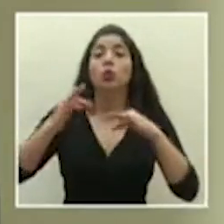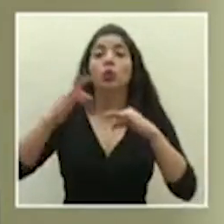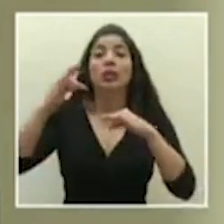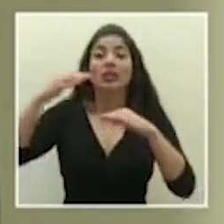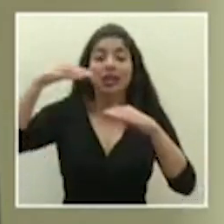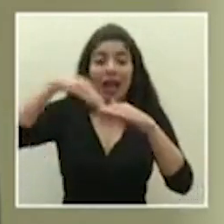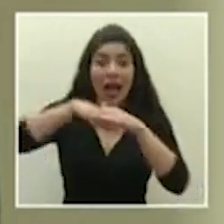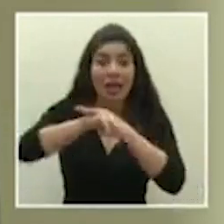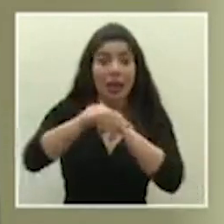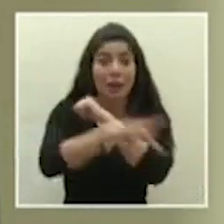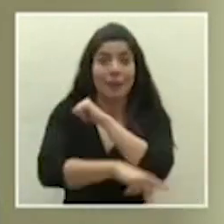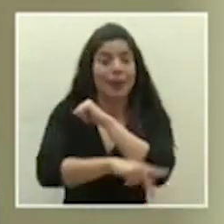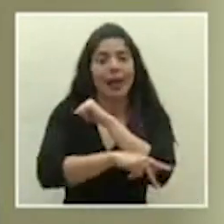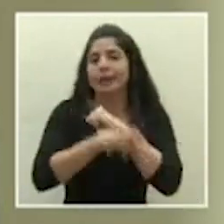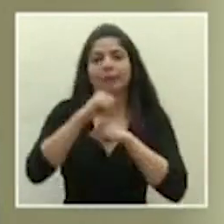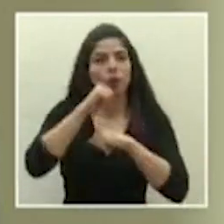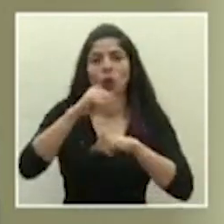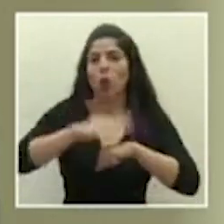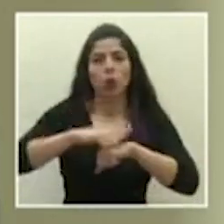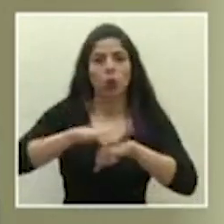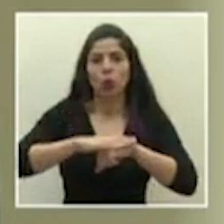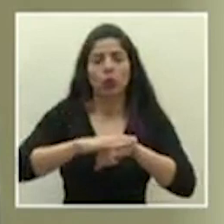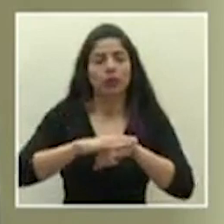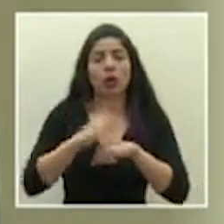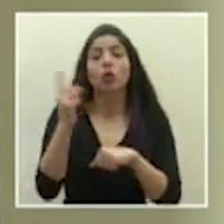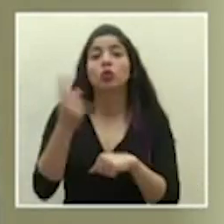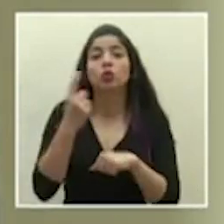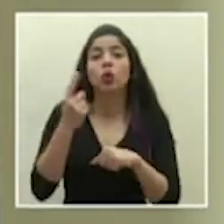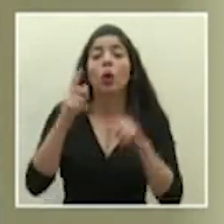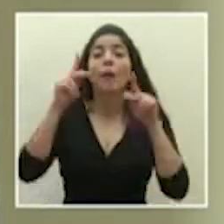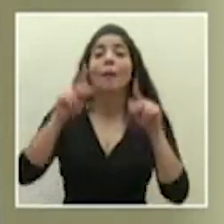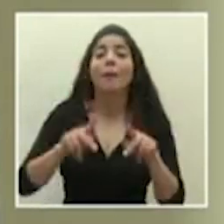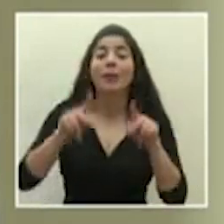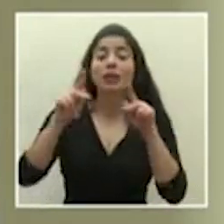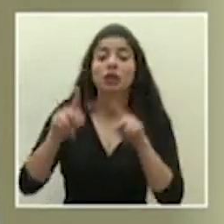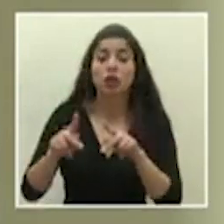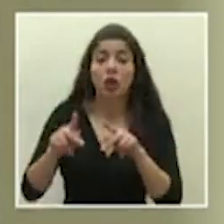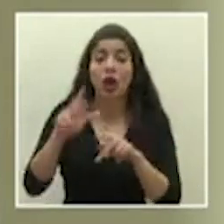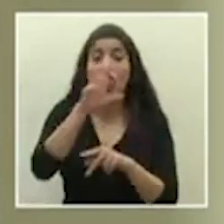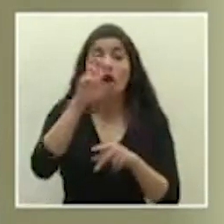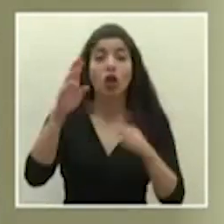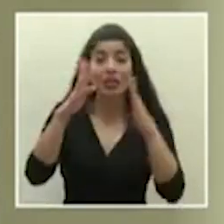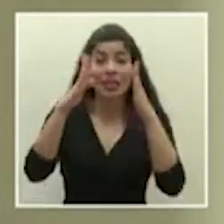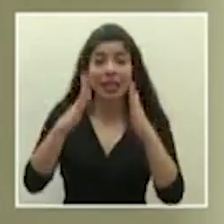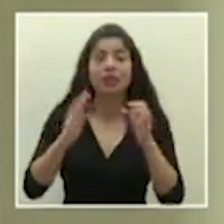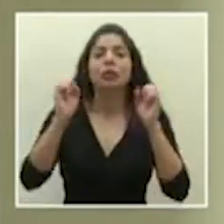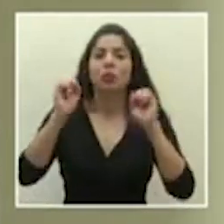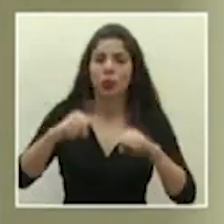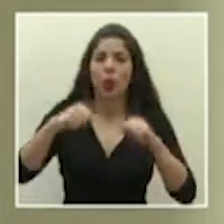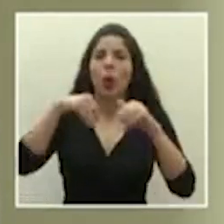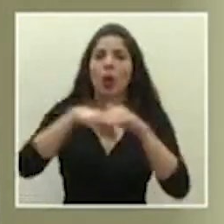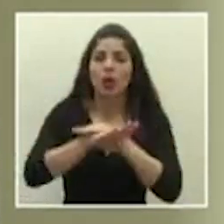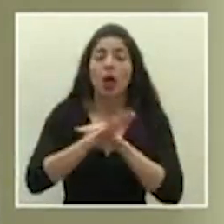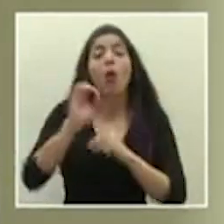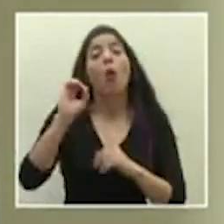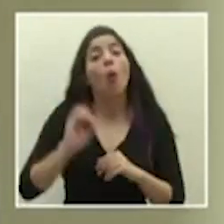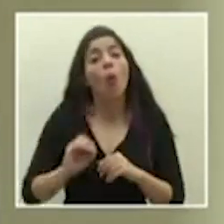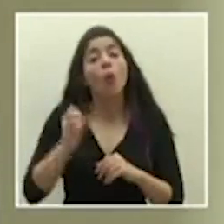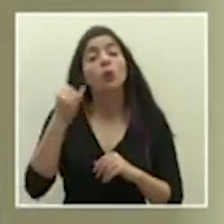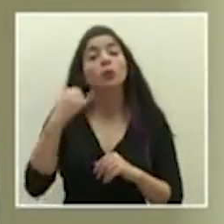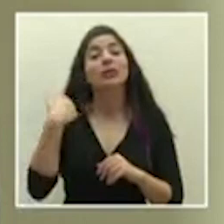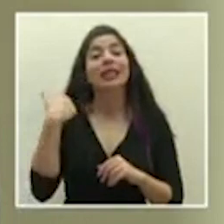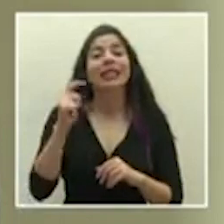y solamente podrán hacerlo las personas costarricenses o bien los que tengan